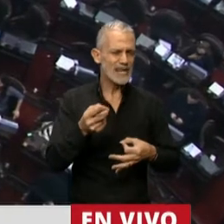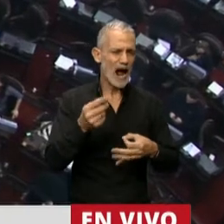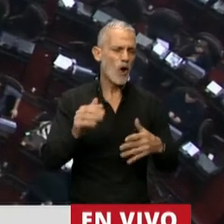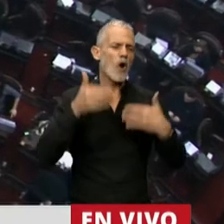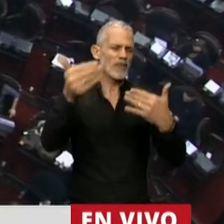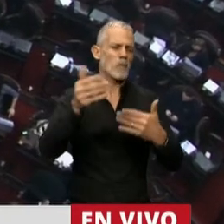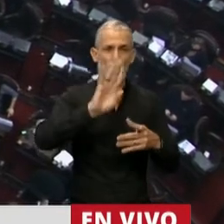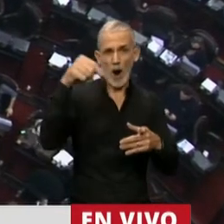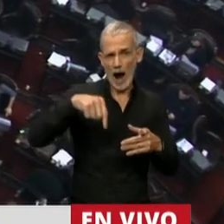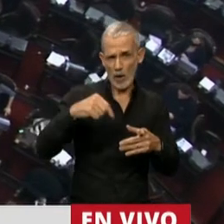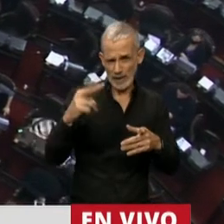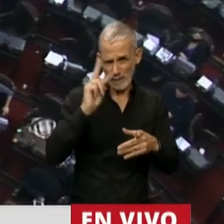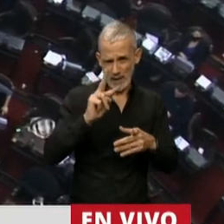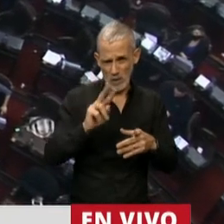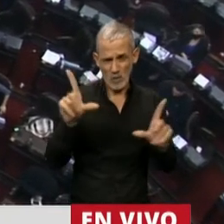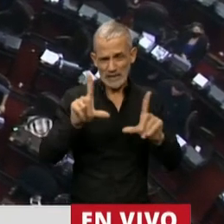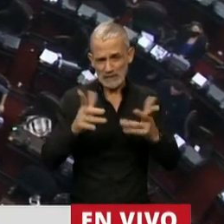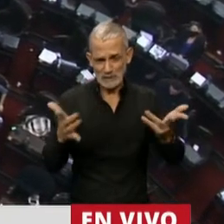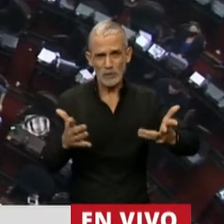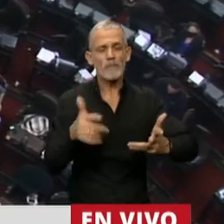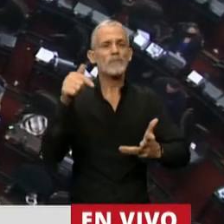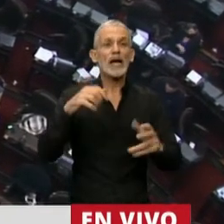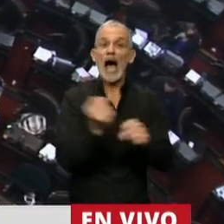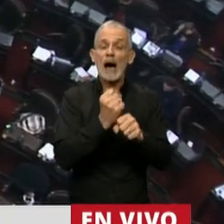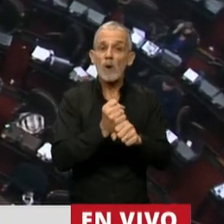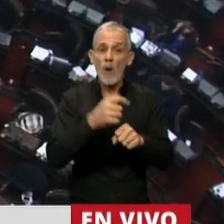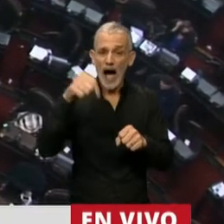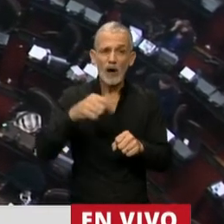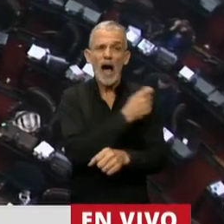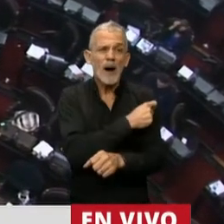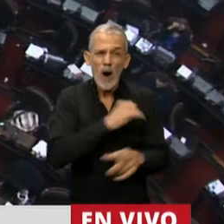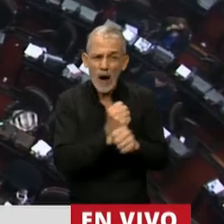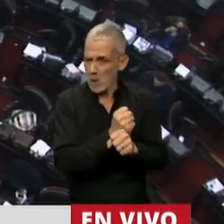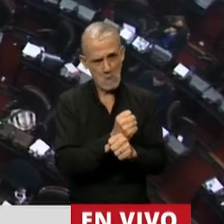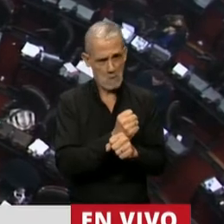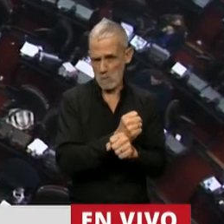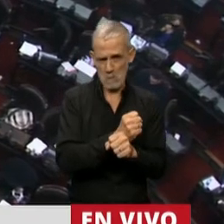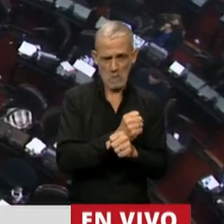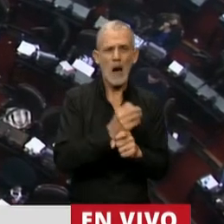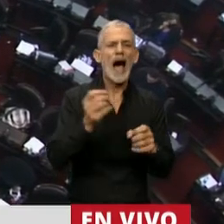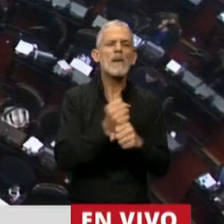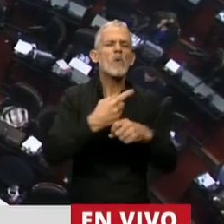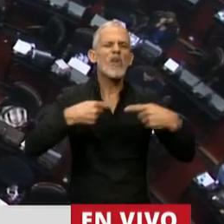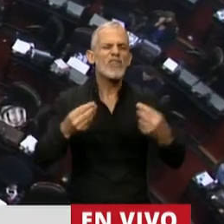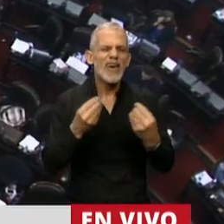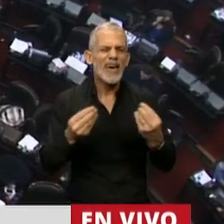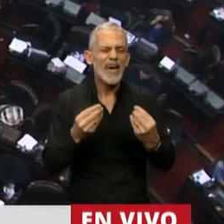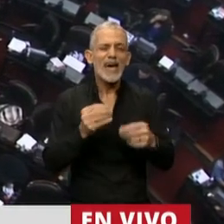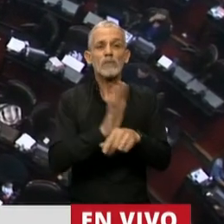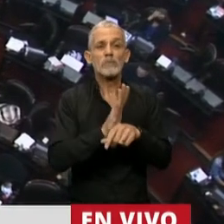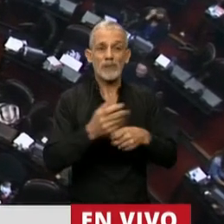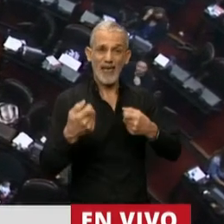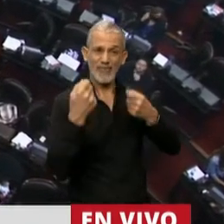diferido de este debate, no estamos aprobando ninguna vacuna, estamos dándole